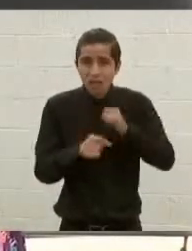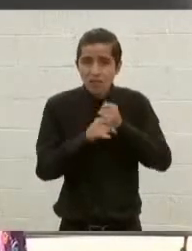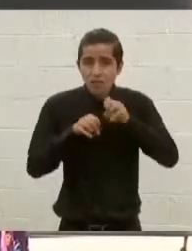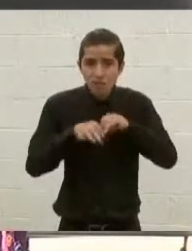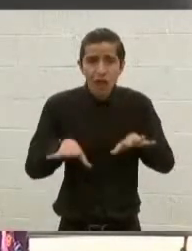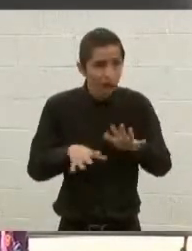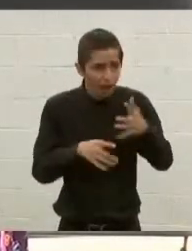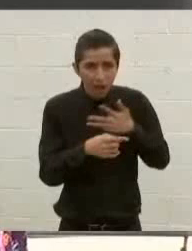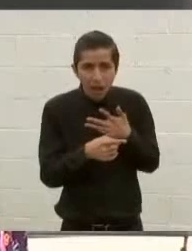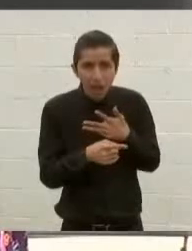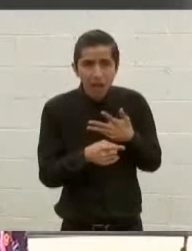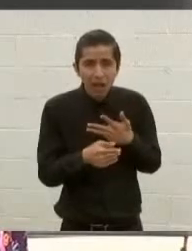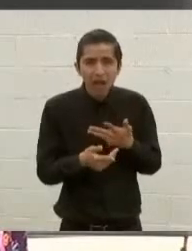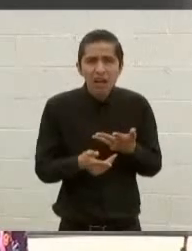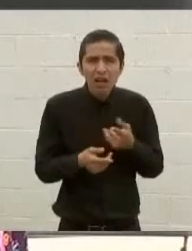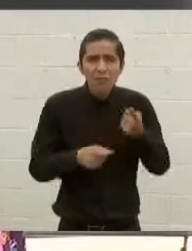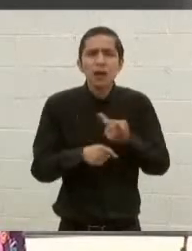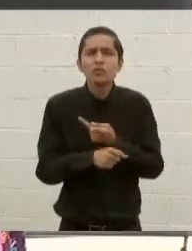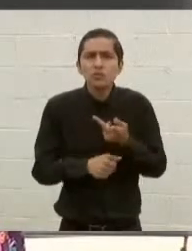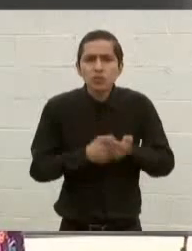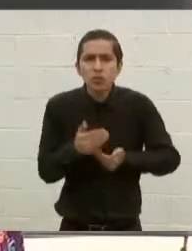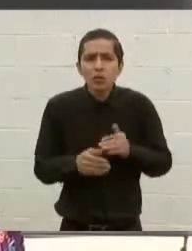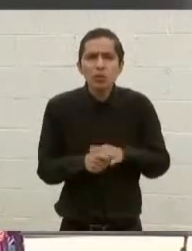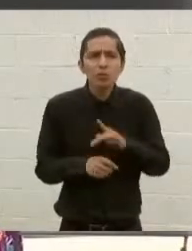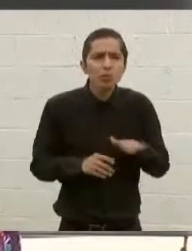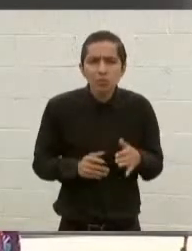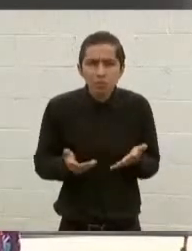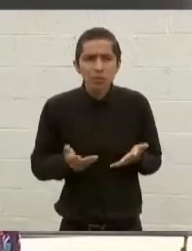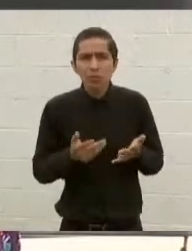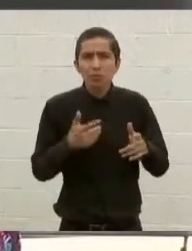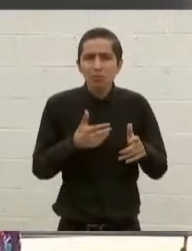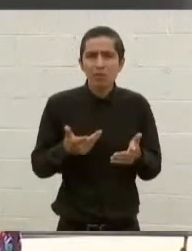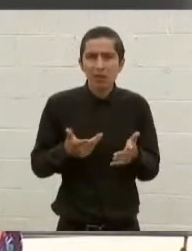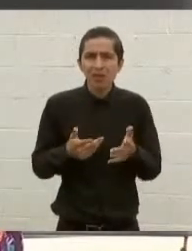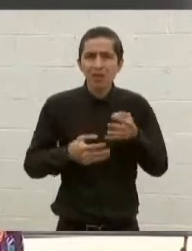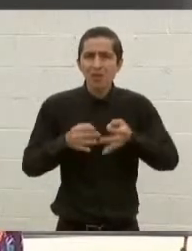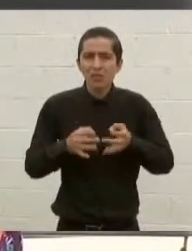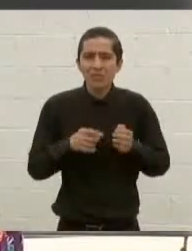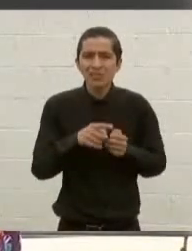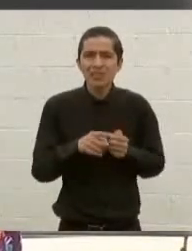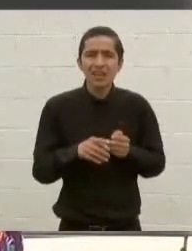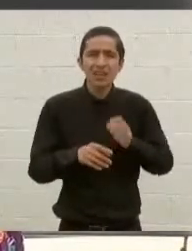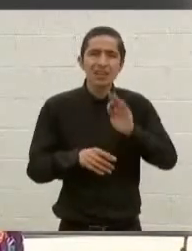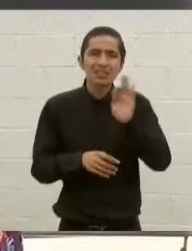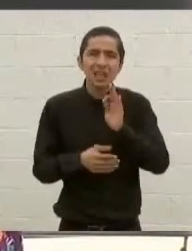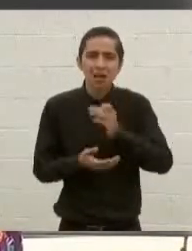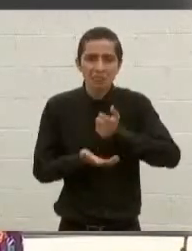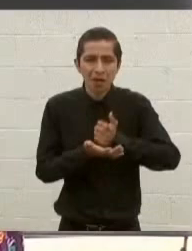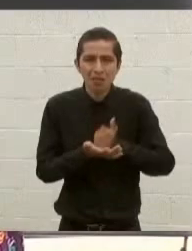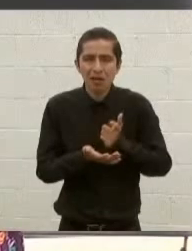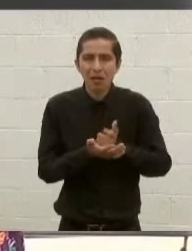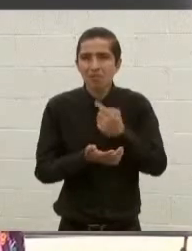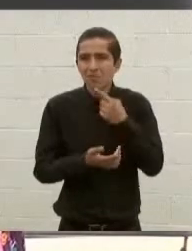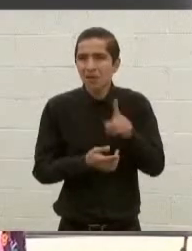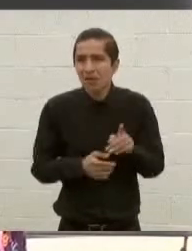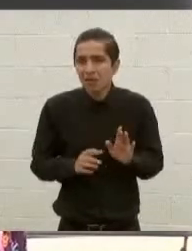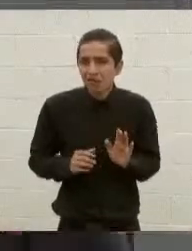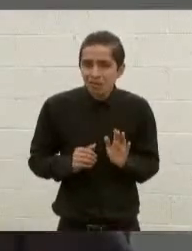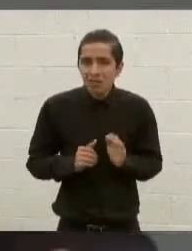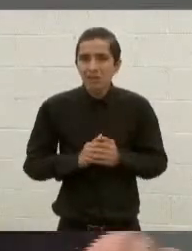vincular estos dos hechos, porque, bueno, representaría, supongo, una amenaza al estado de este cártel en particular.